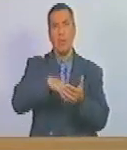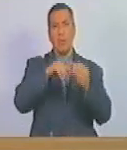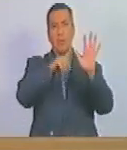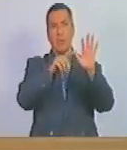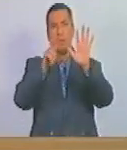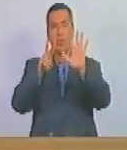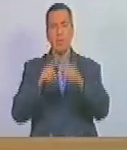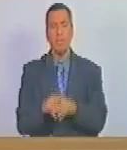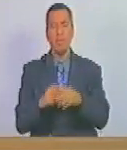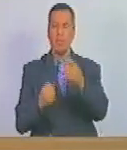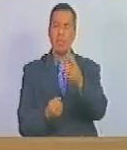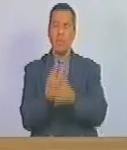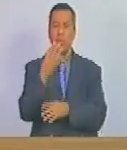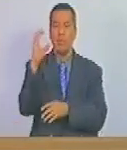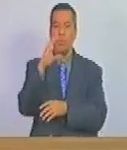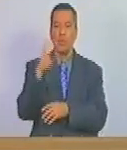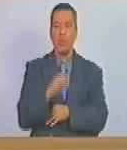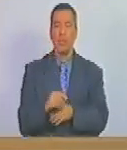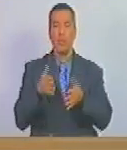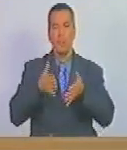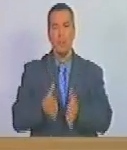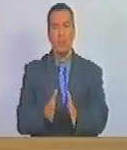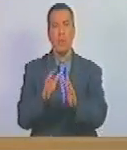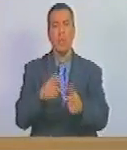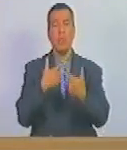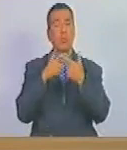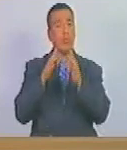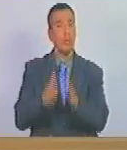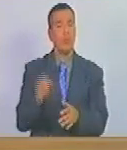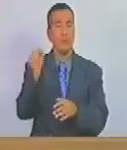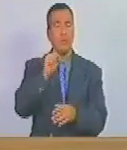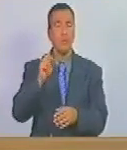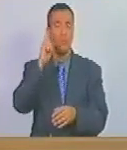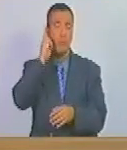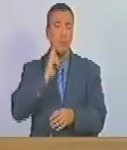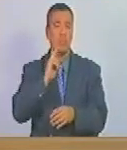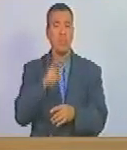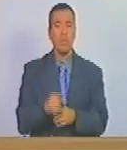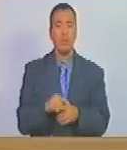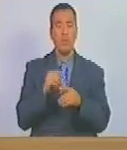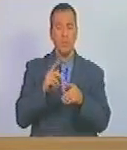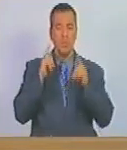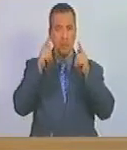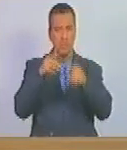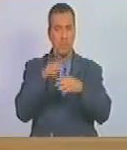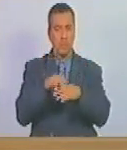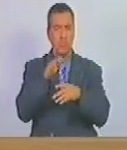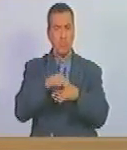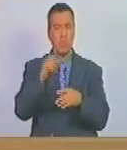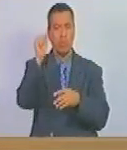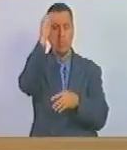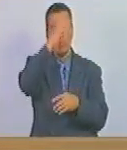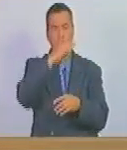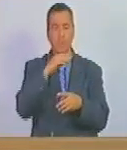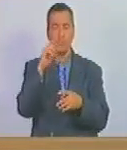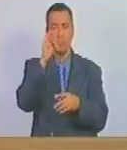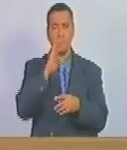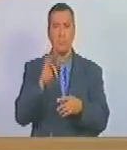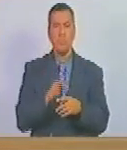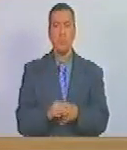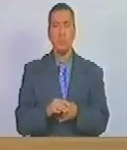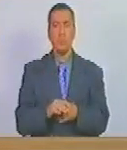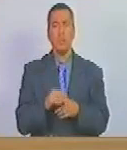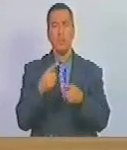fue fundada Caracas la cuna del libertador Simón Bolívar el precursor generalísimo Francisco de Miranda